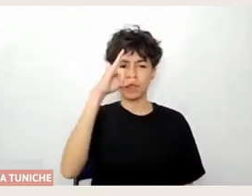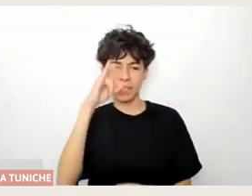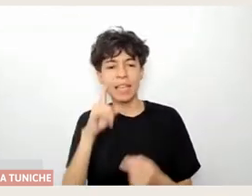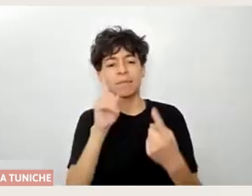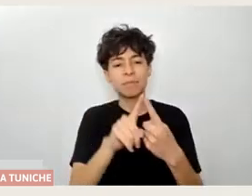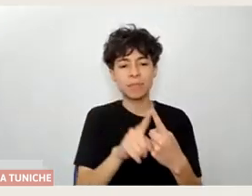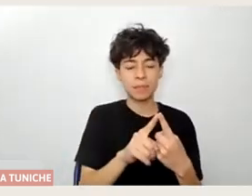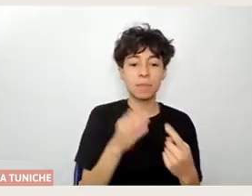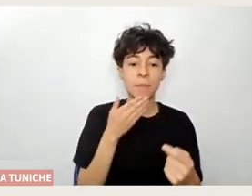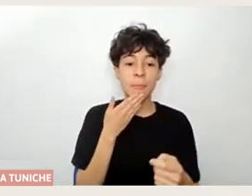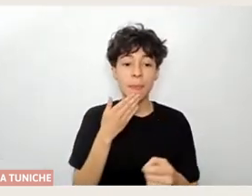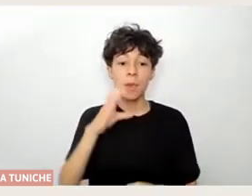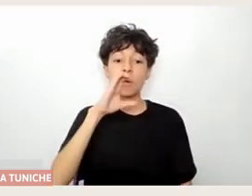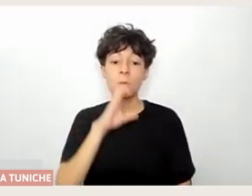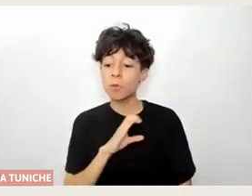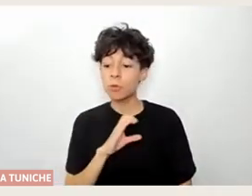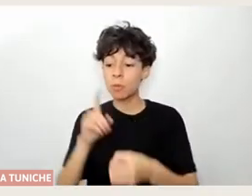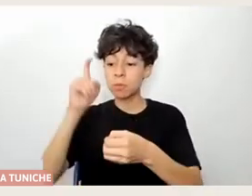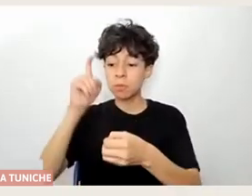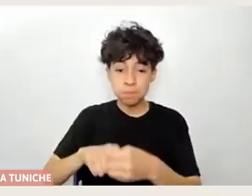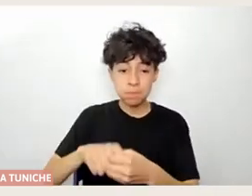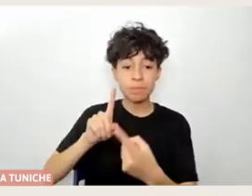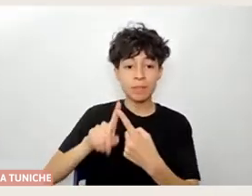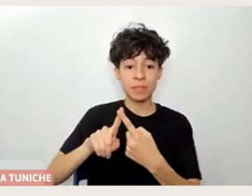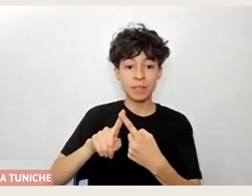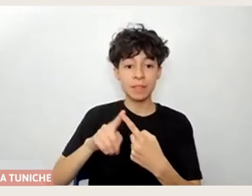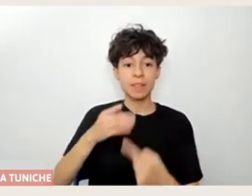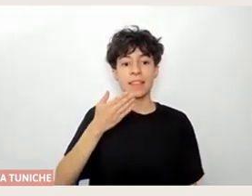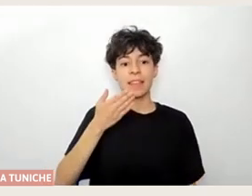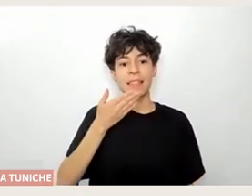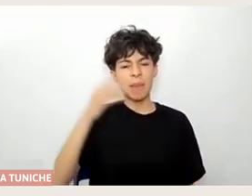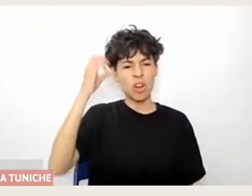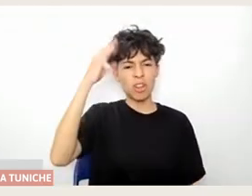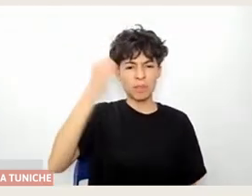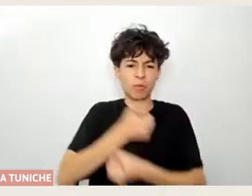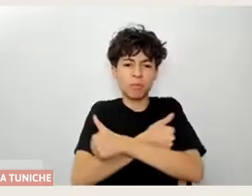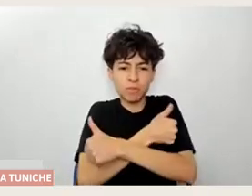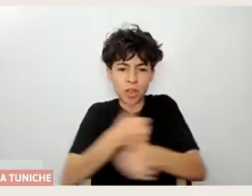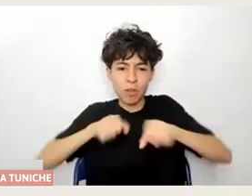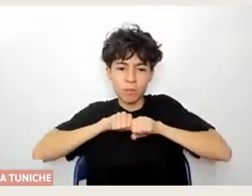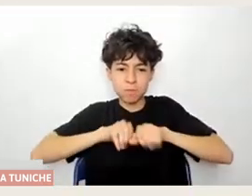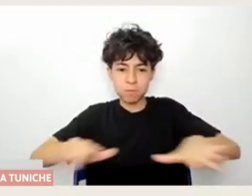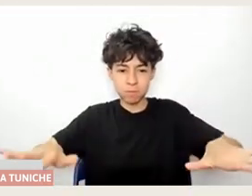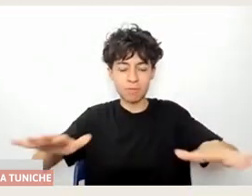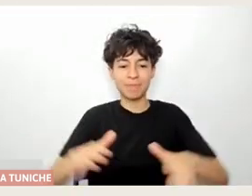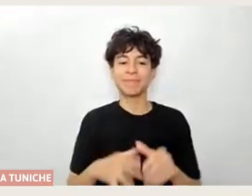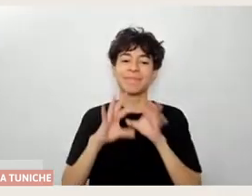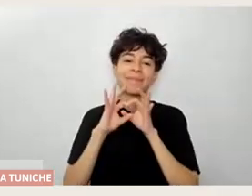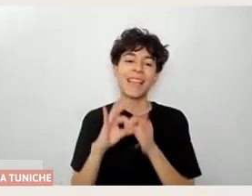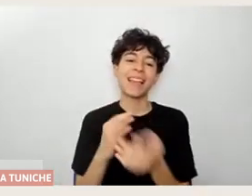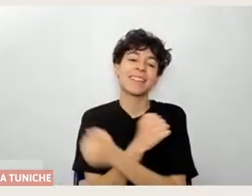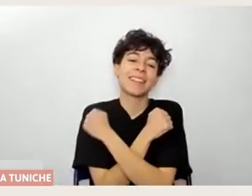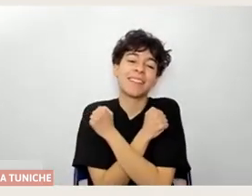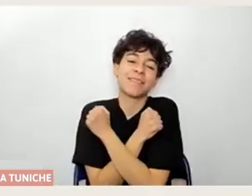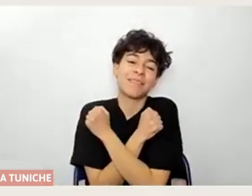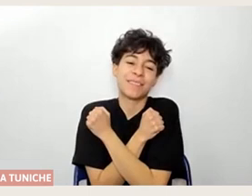convocatorias de los cursos de la Universidad Abierta y a democratizar el conocimiento pues que para eso estamos acá un abrazo apretado acá